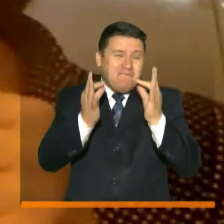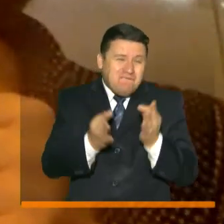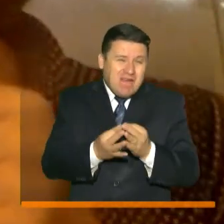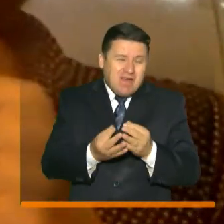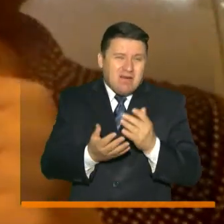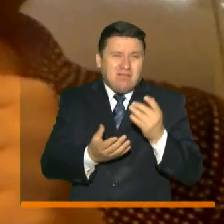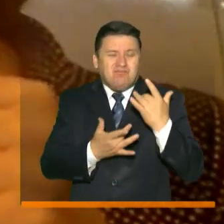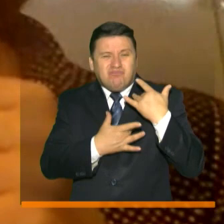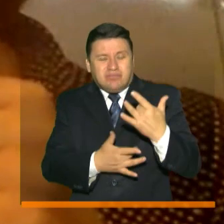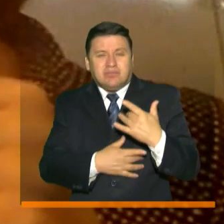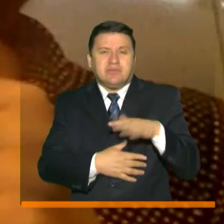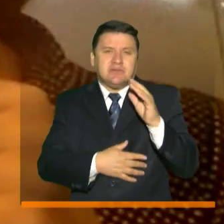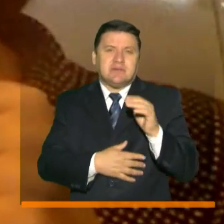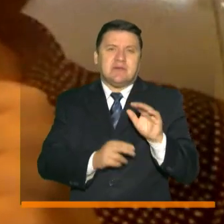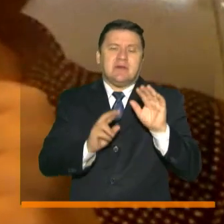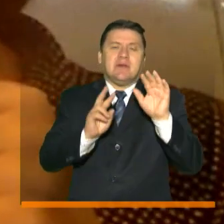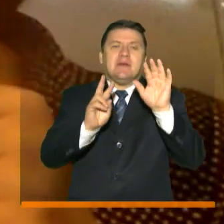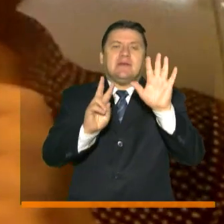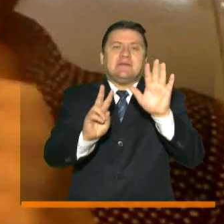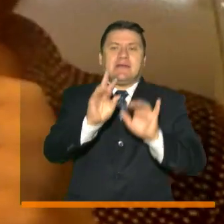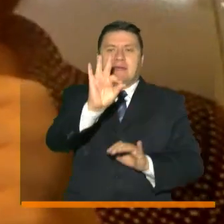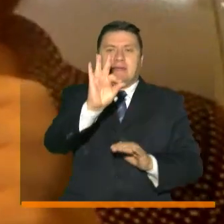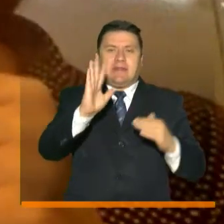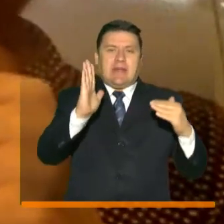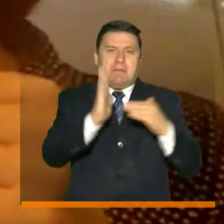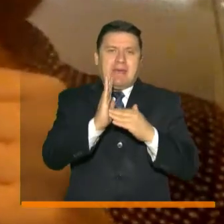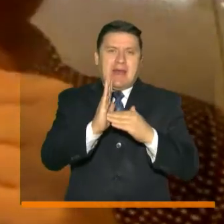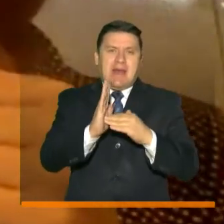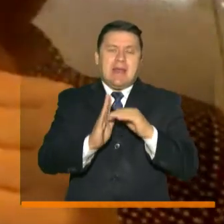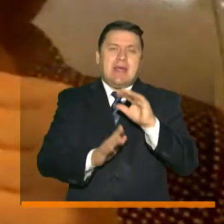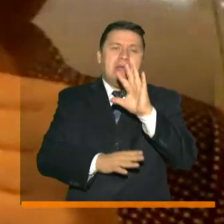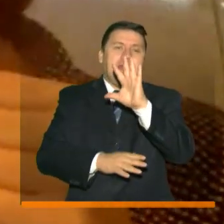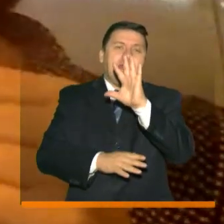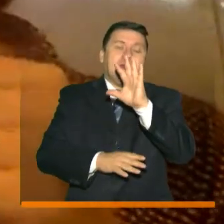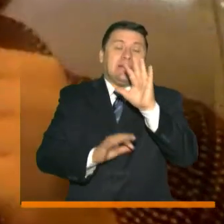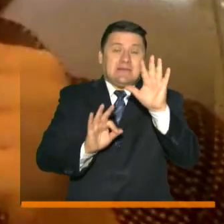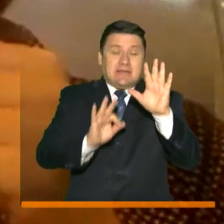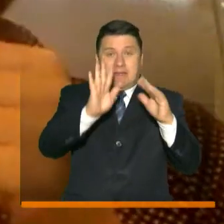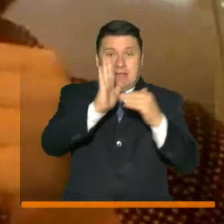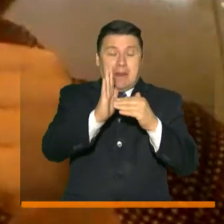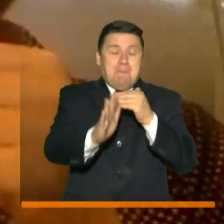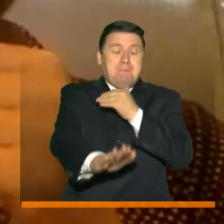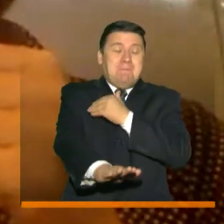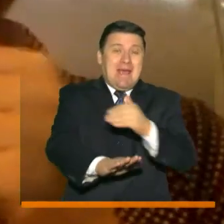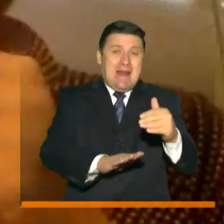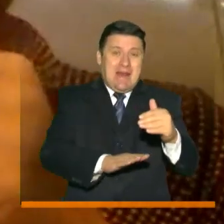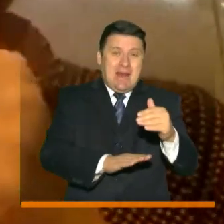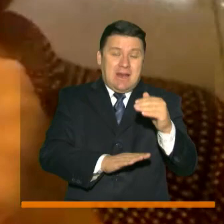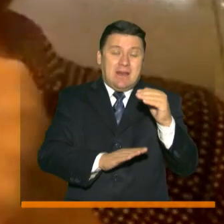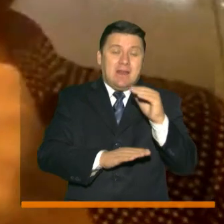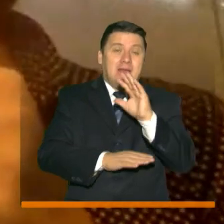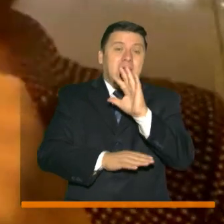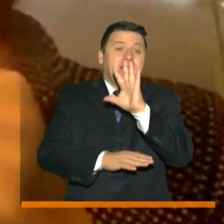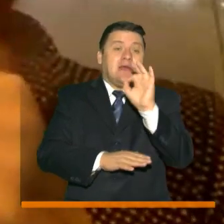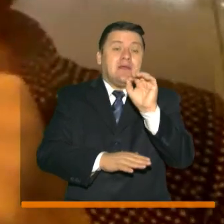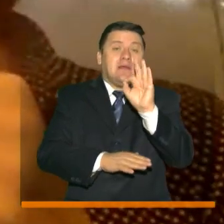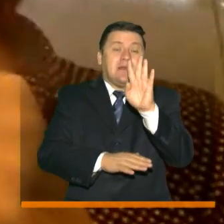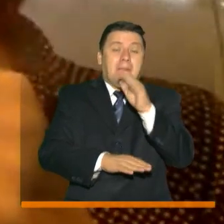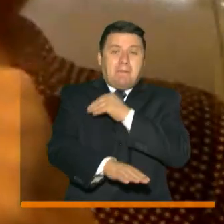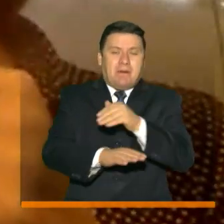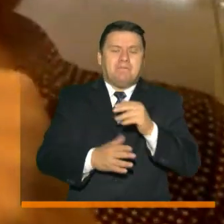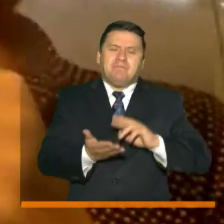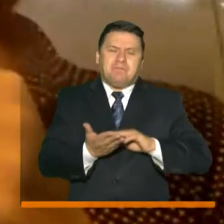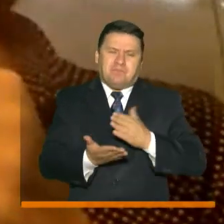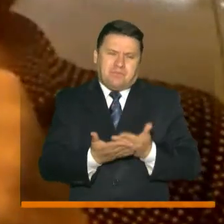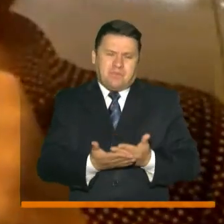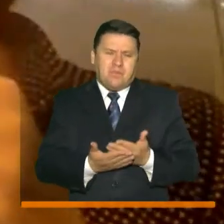solidarias más de 73 mil 535 millones de pesos, que se traduce